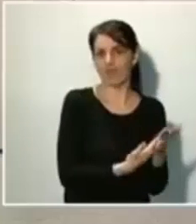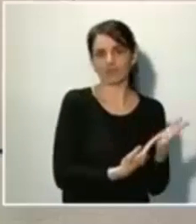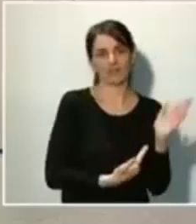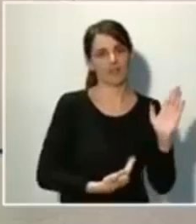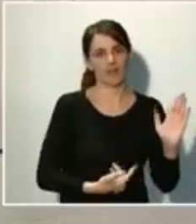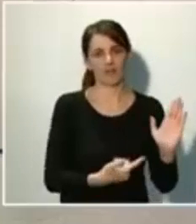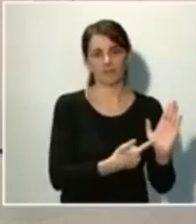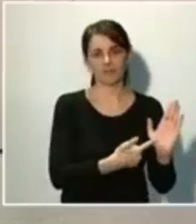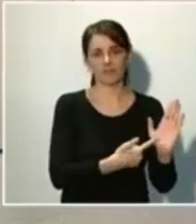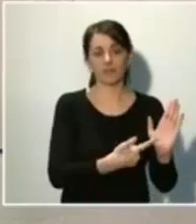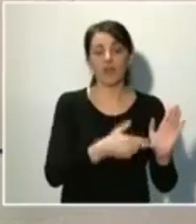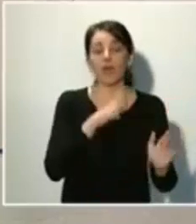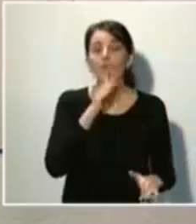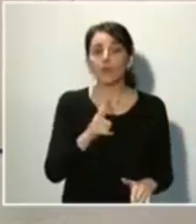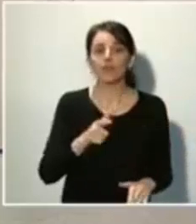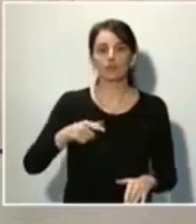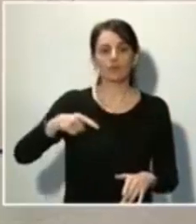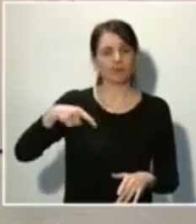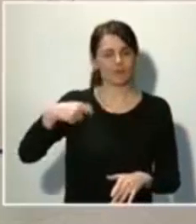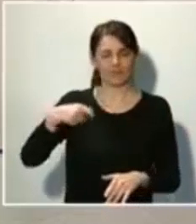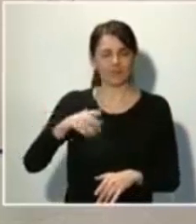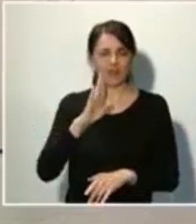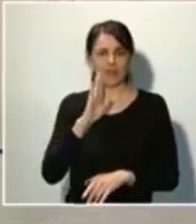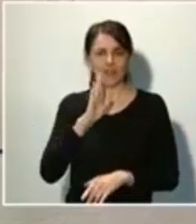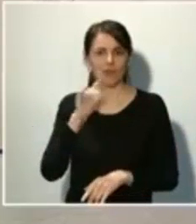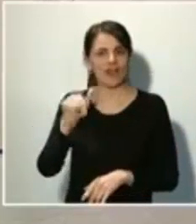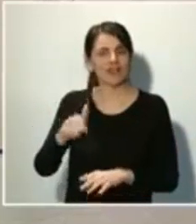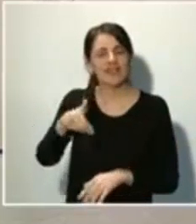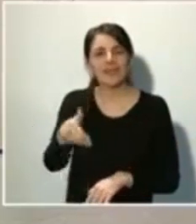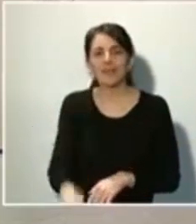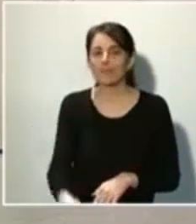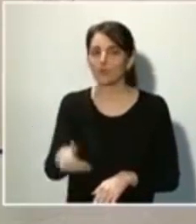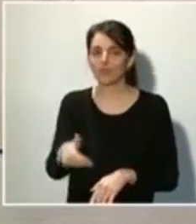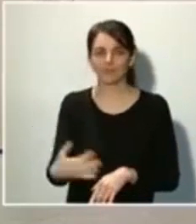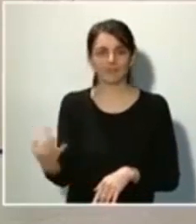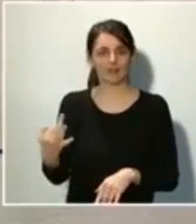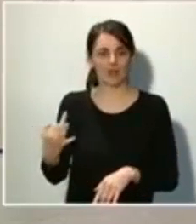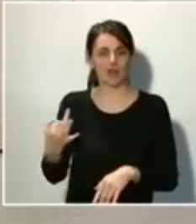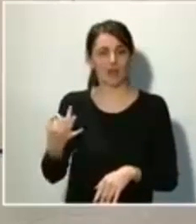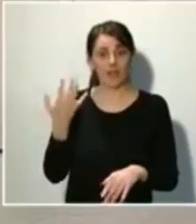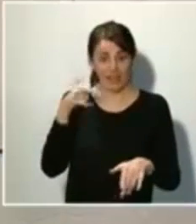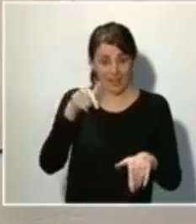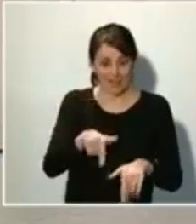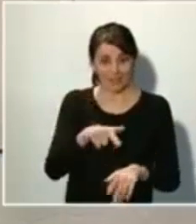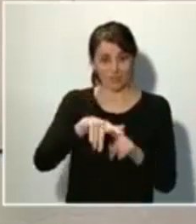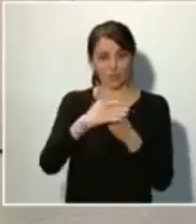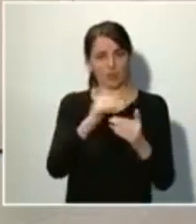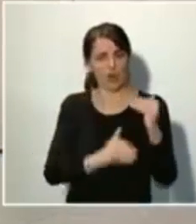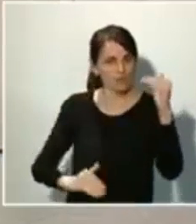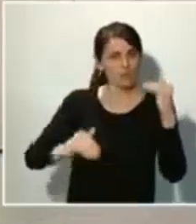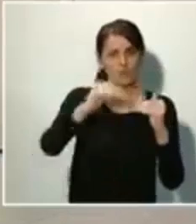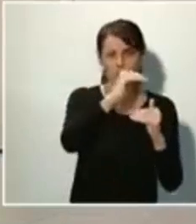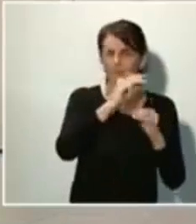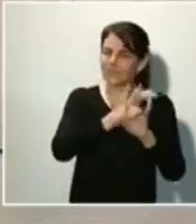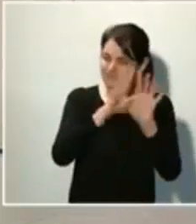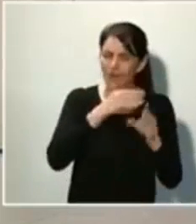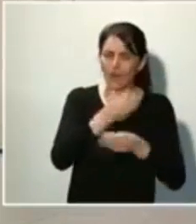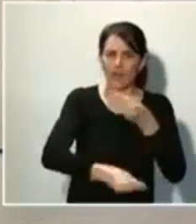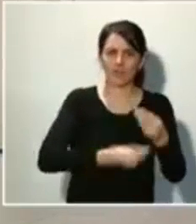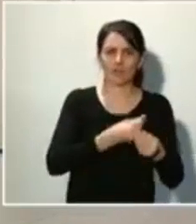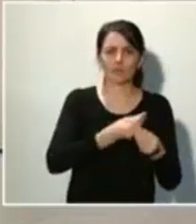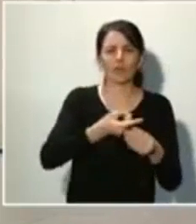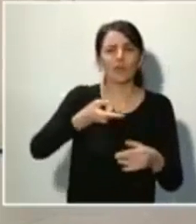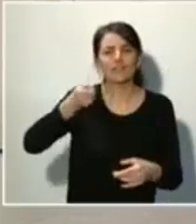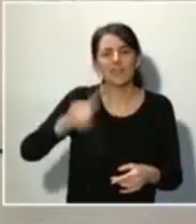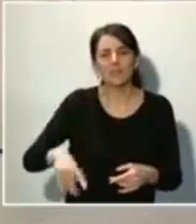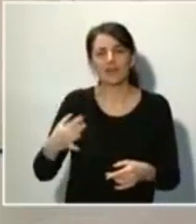presidente, es clave y con esto a cabo que seamos capaces no solo de superar este trance, como por supuesto vamos a hacer, sino también de aprender de esta